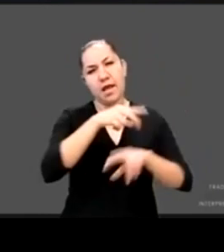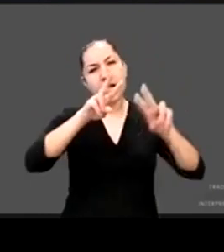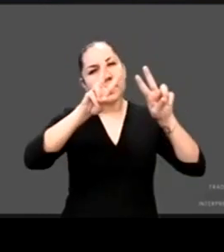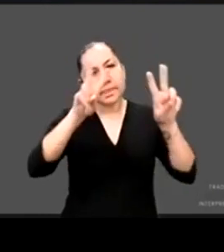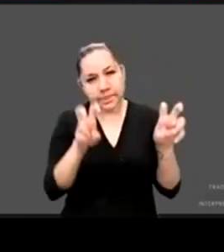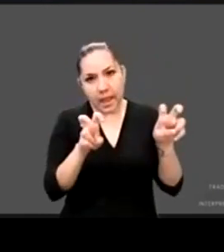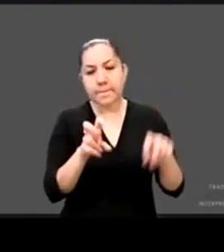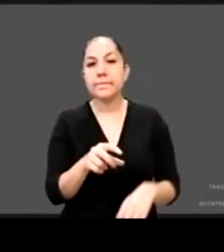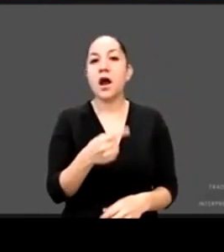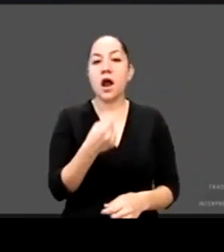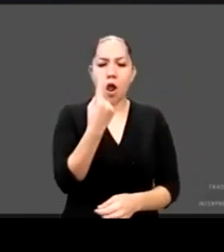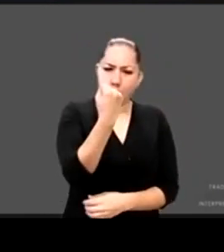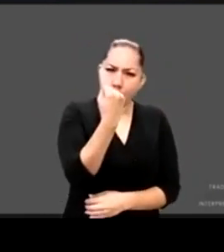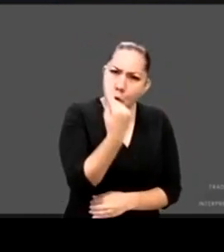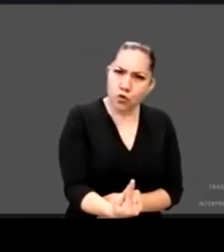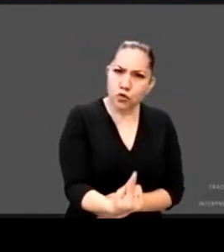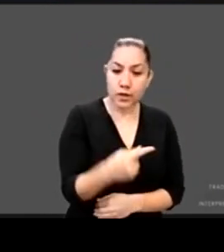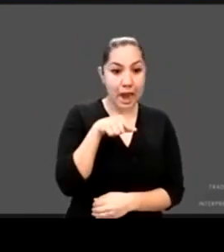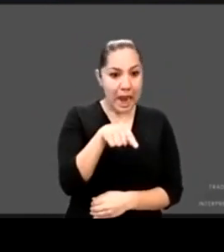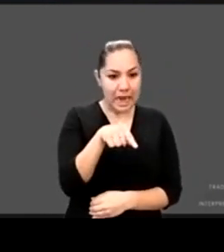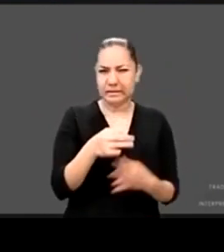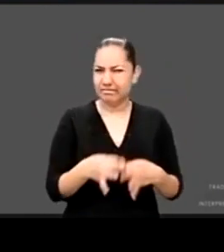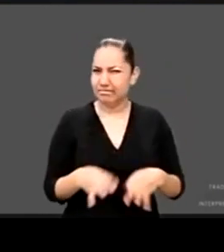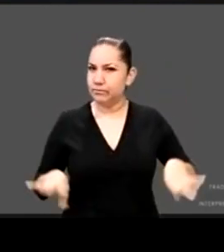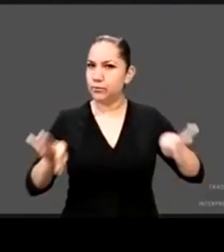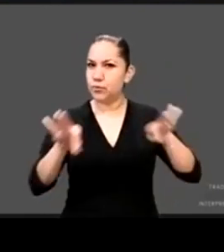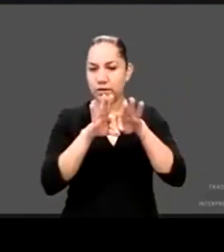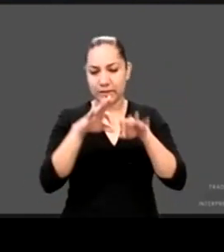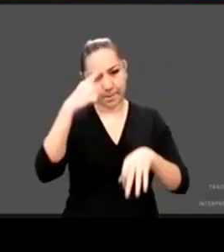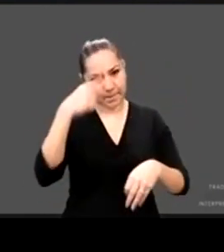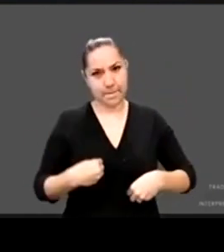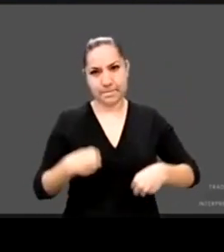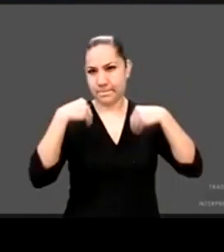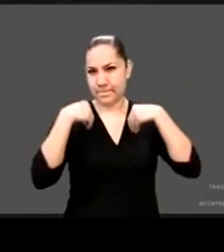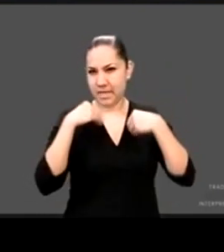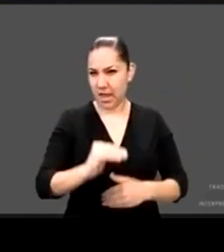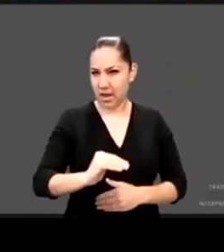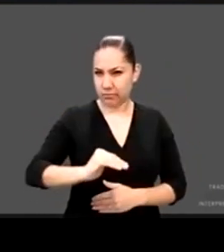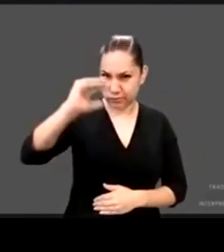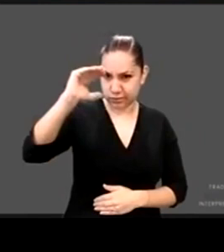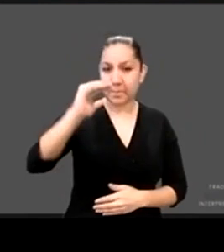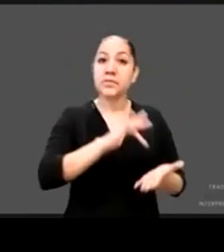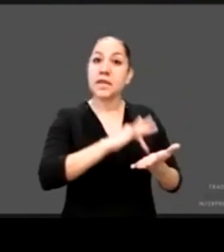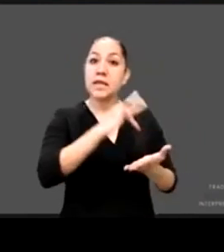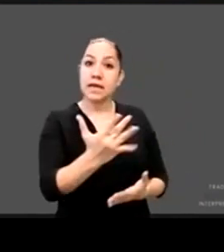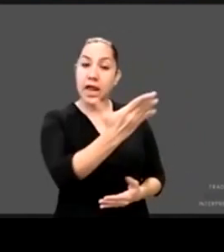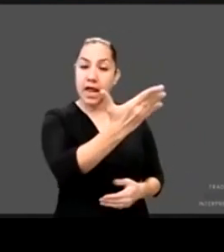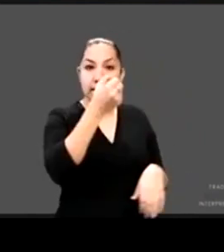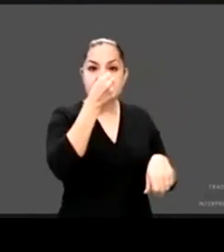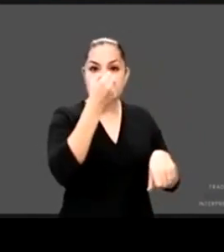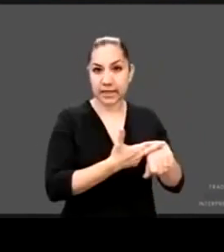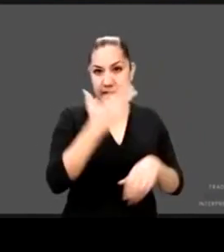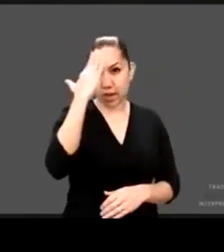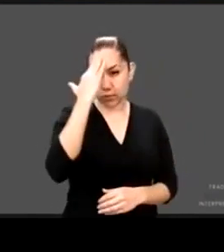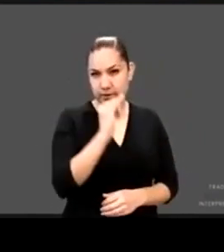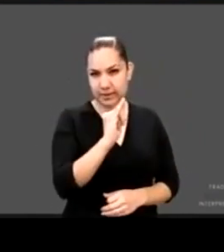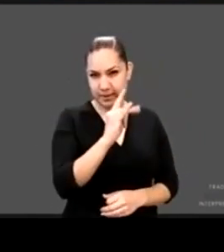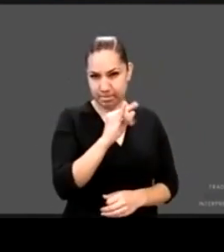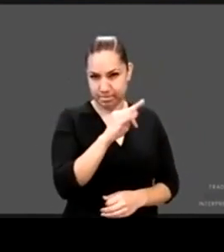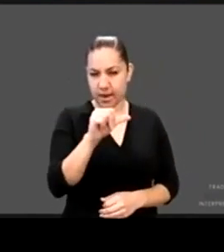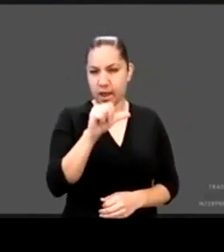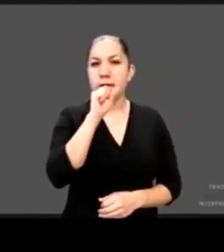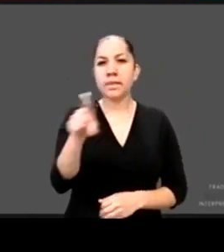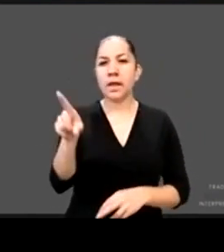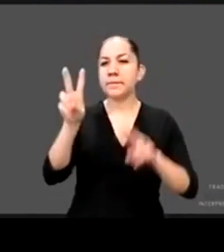inversión de la vida. Agradecemos a la Secretaría Ejecutiva del CIPINA y a la Dirección General de Asuntos Religiosos